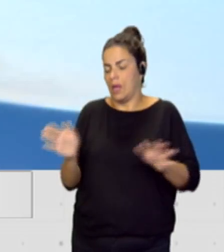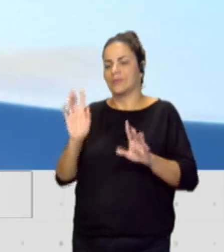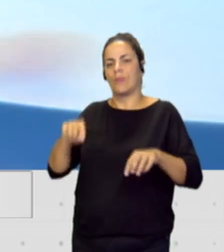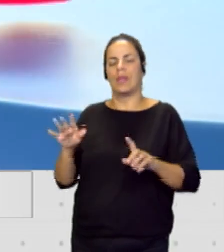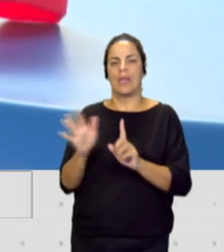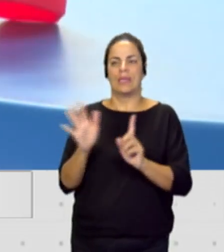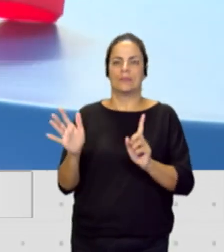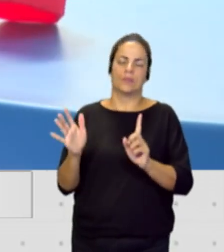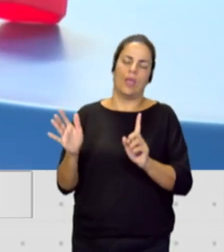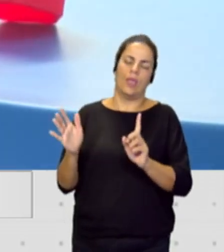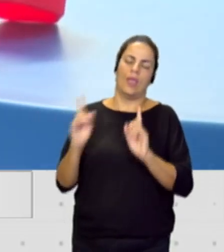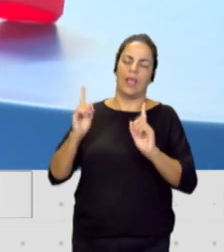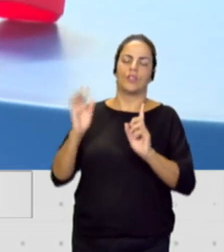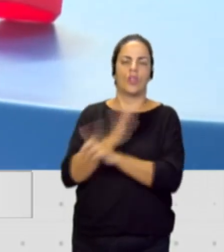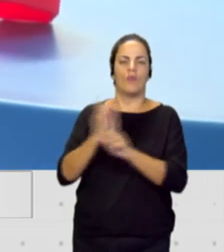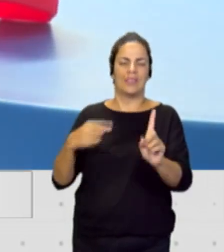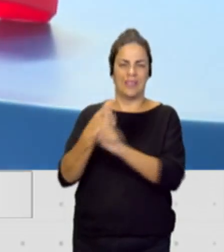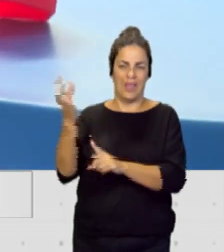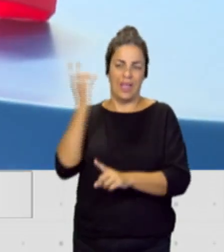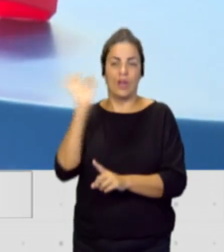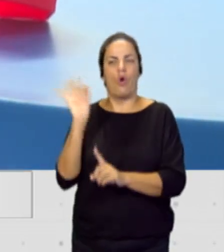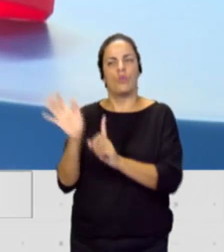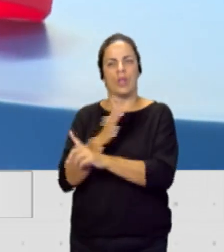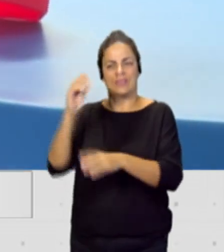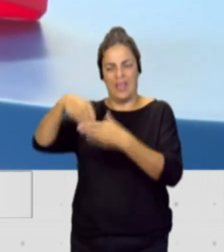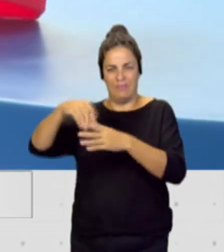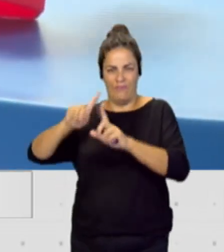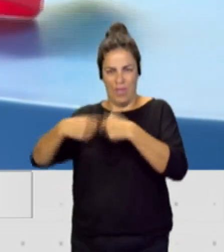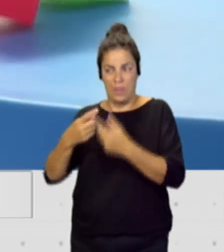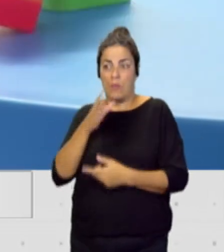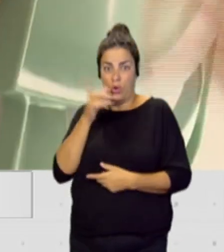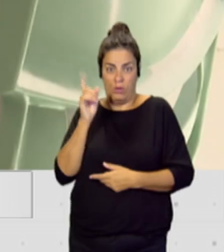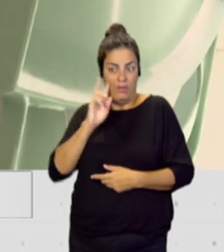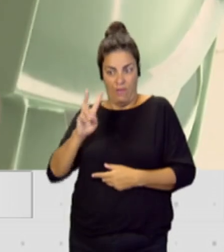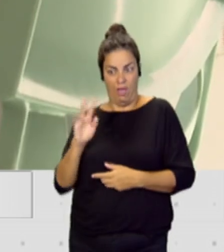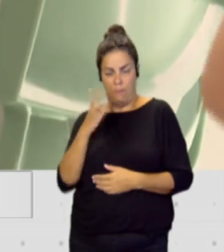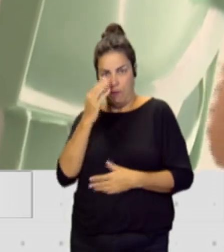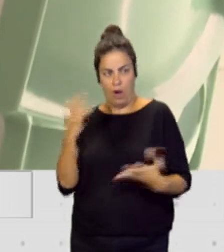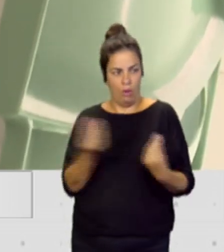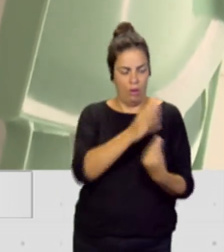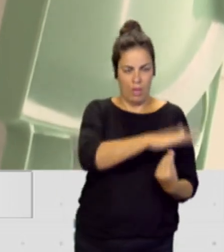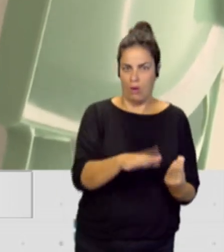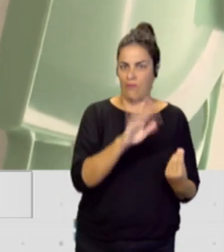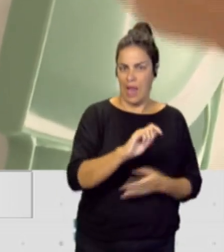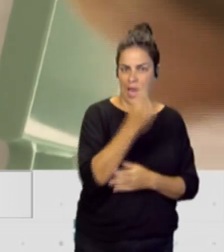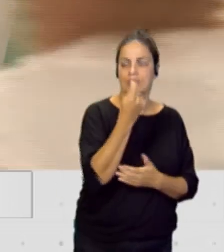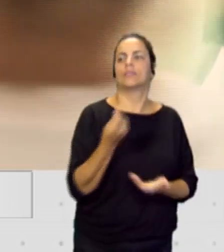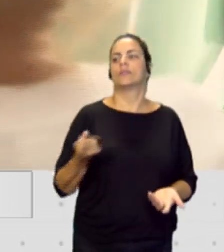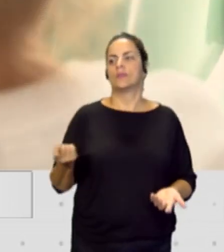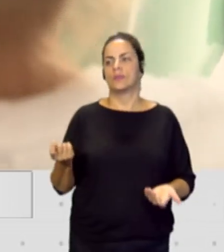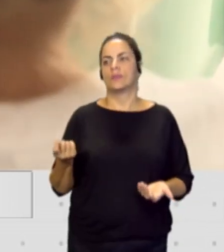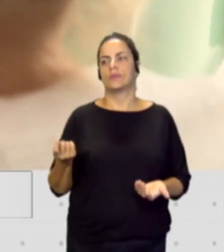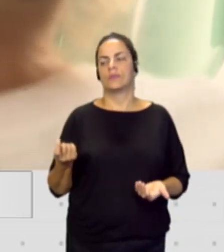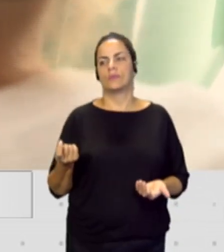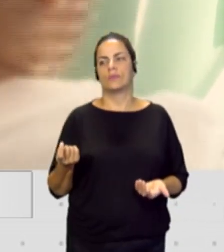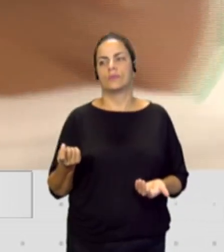intrafamiliar para personas mayores, por lo bien que está funcionando también con los niños. Sí, es la idea. Vamos paso a paso. De momento,